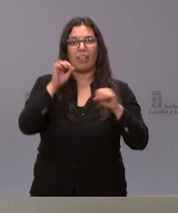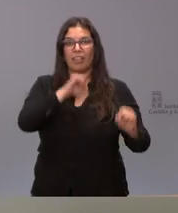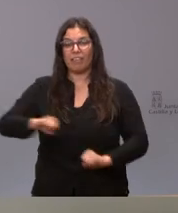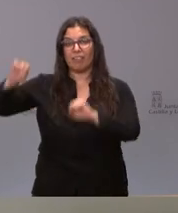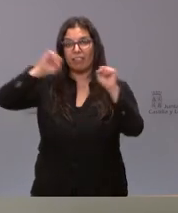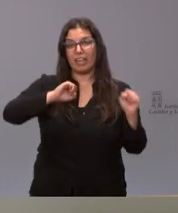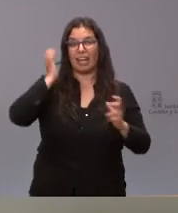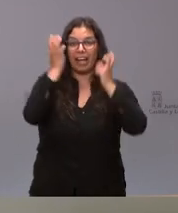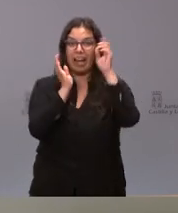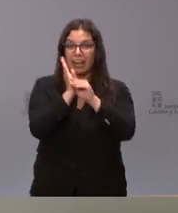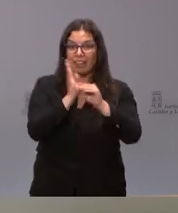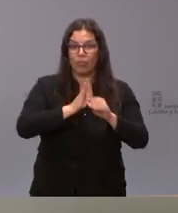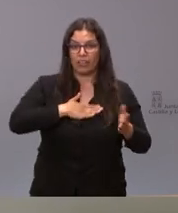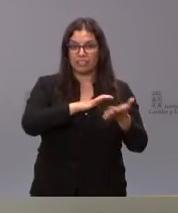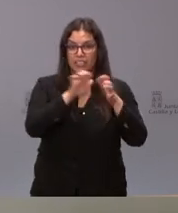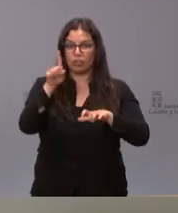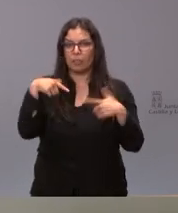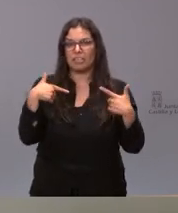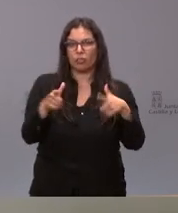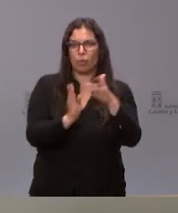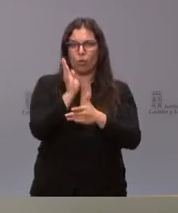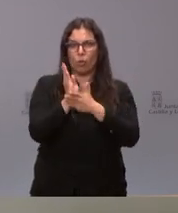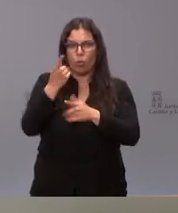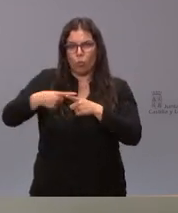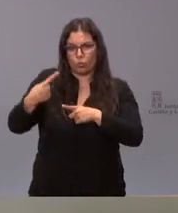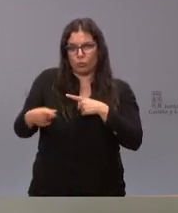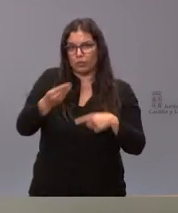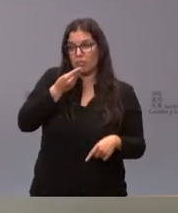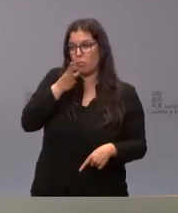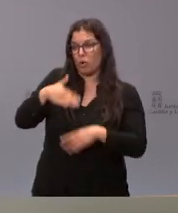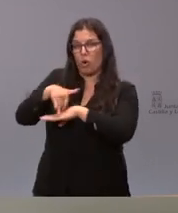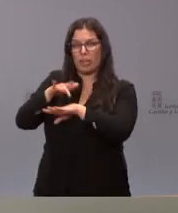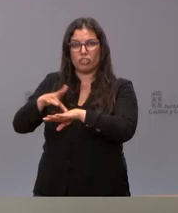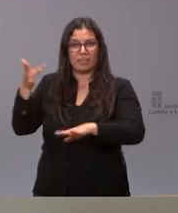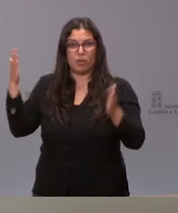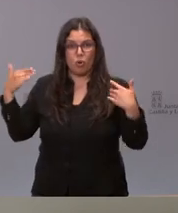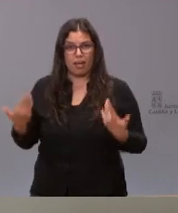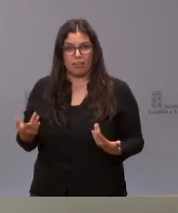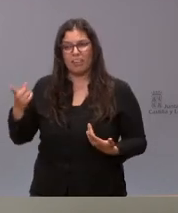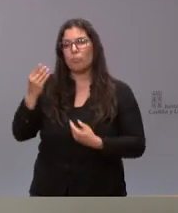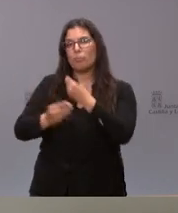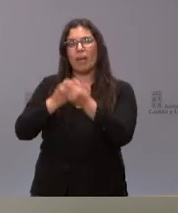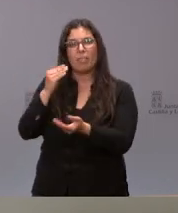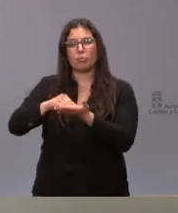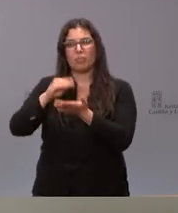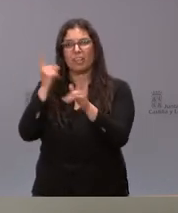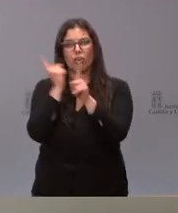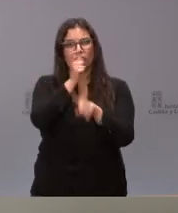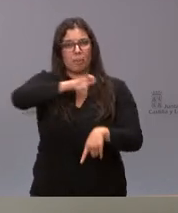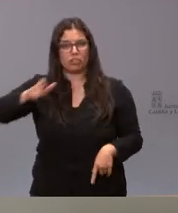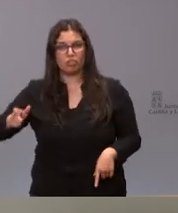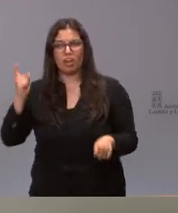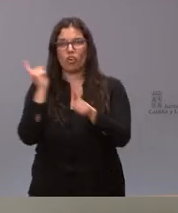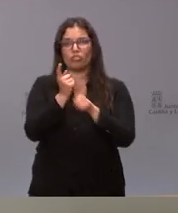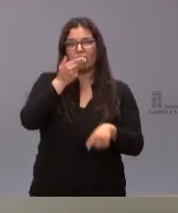Castilla y León y para defender a los sectores productivos de Castilla y León frente a un gobierno insensible que actúa en muchos casos contra las personas y contra los